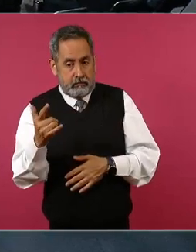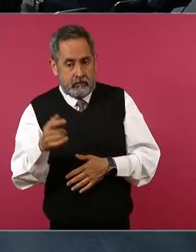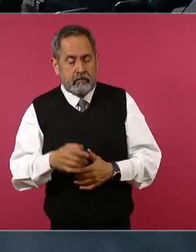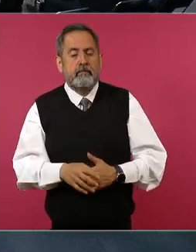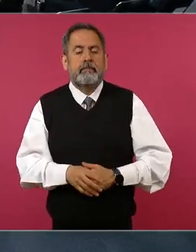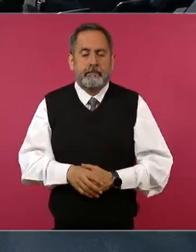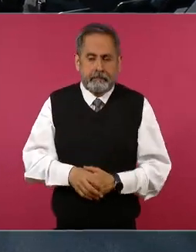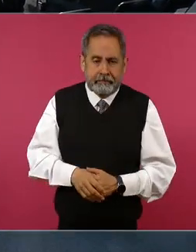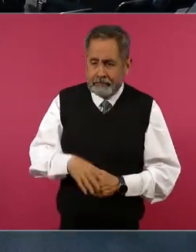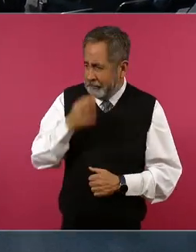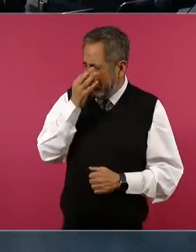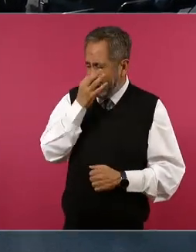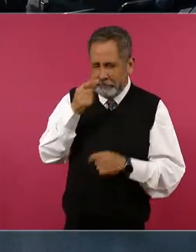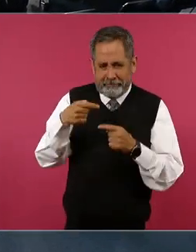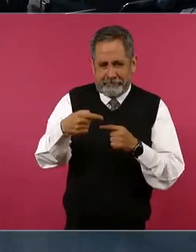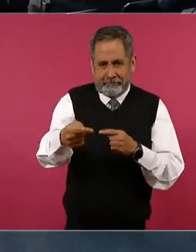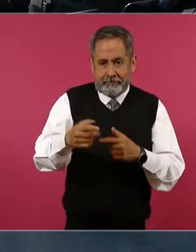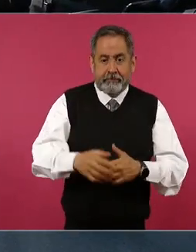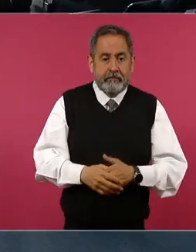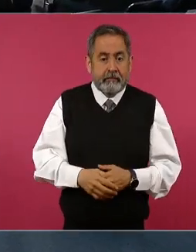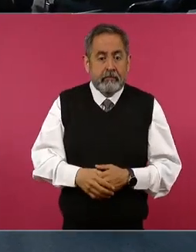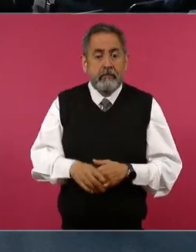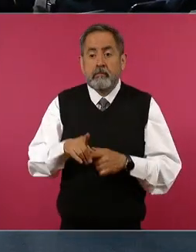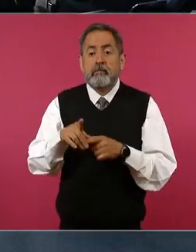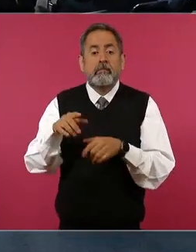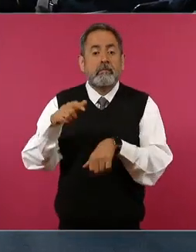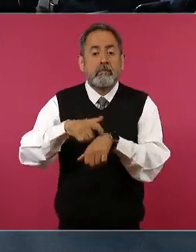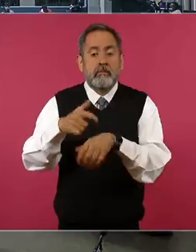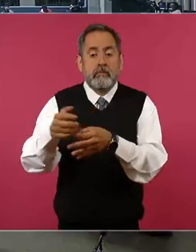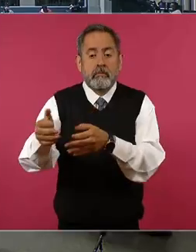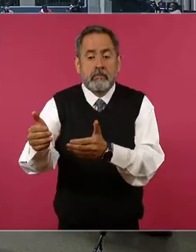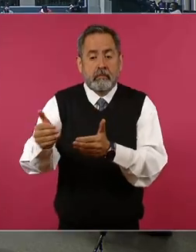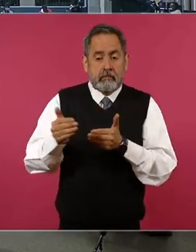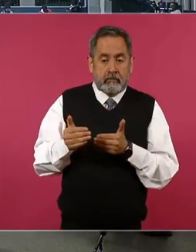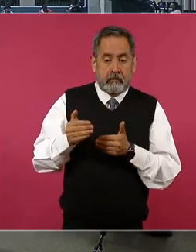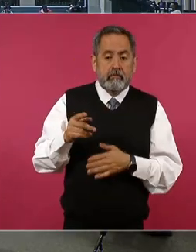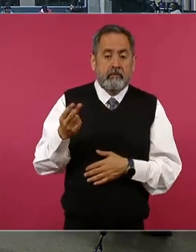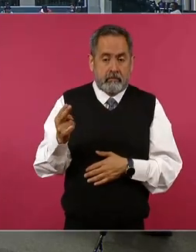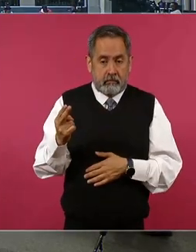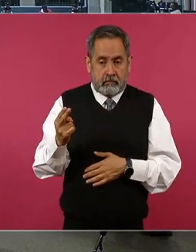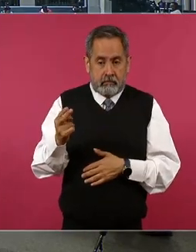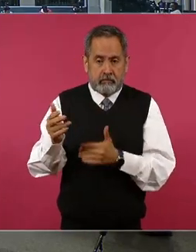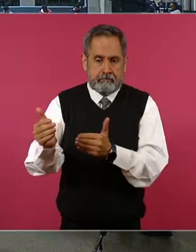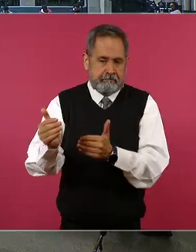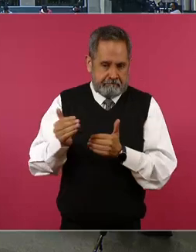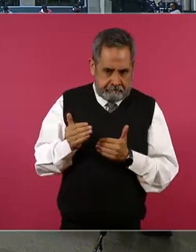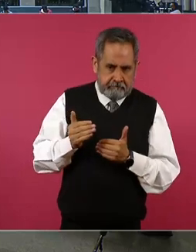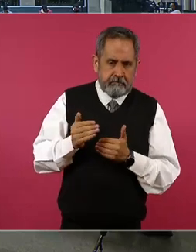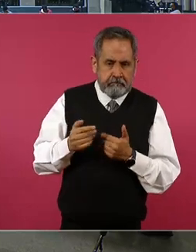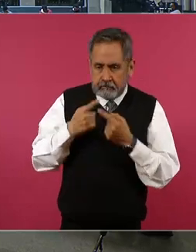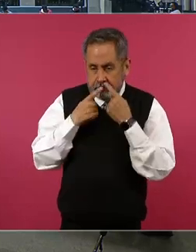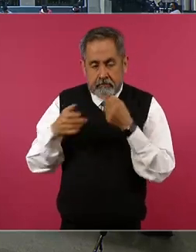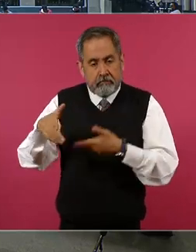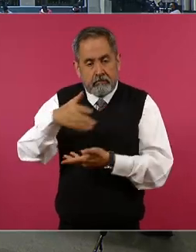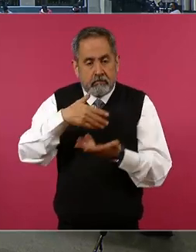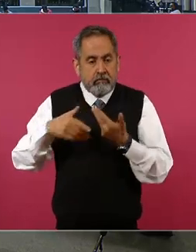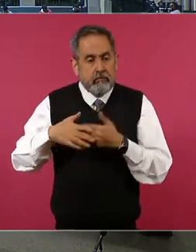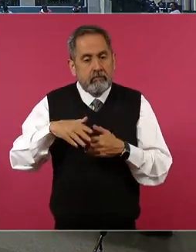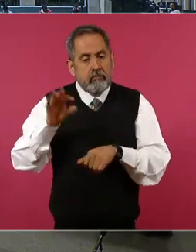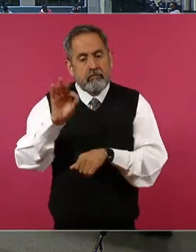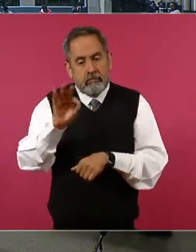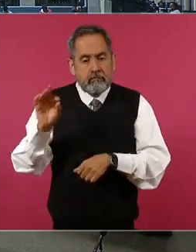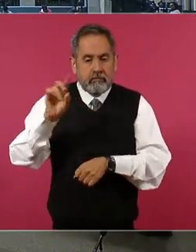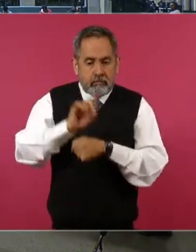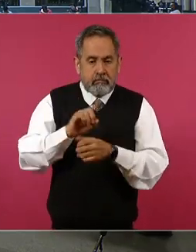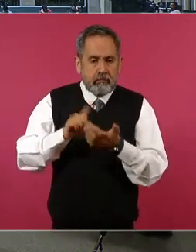ah ya es que adelantaron las fechas era en noviembre pero adelantaron las